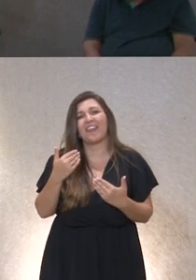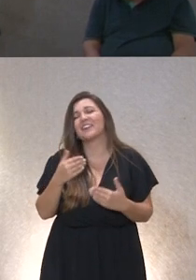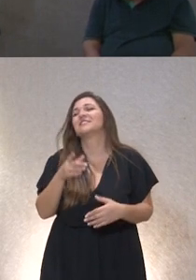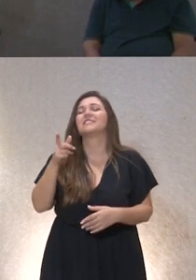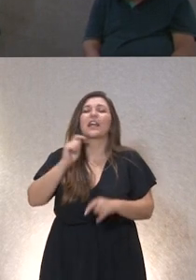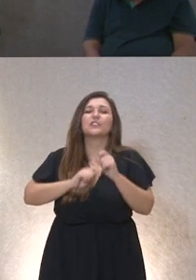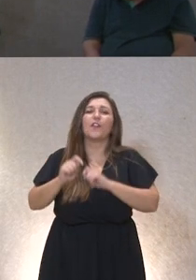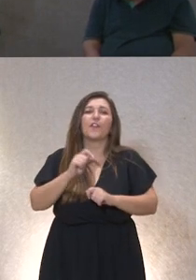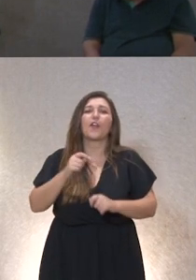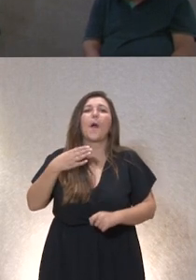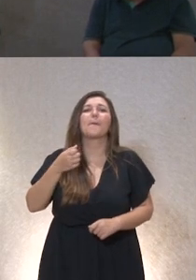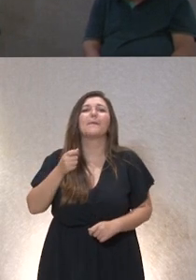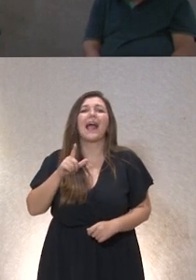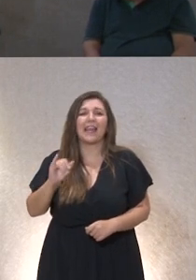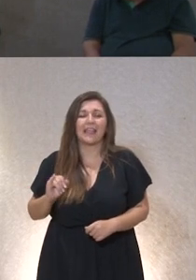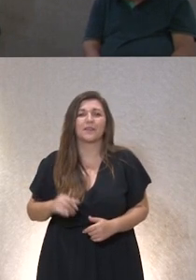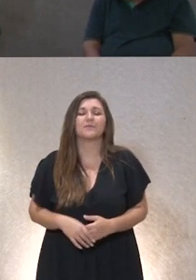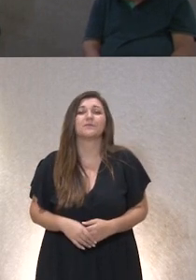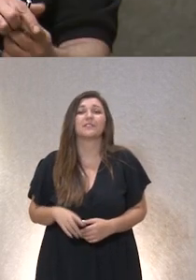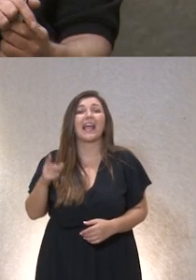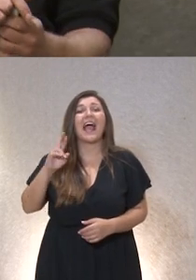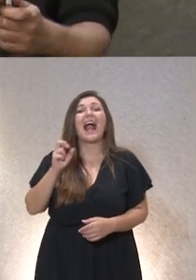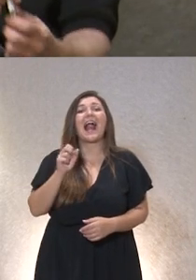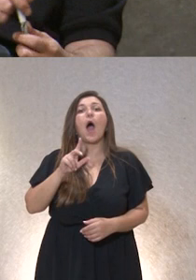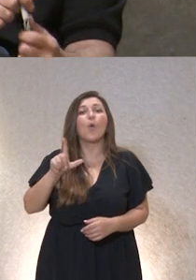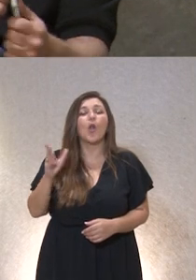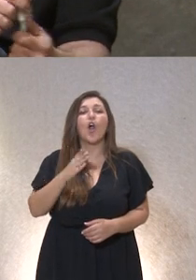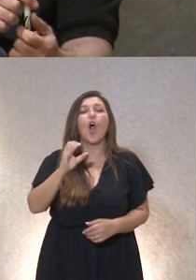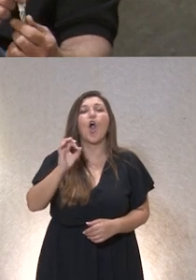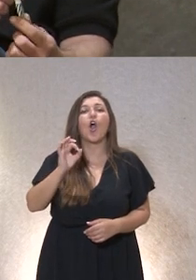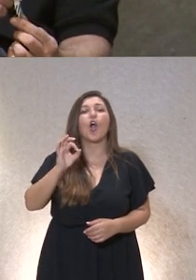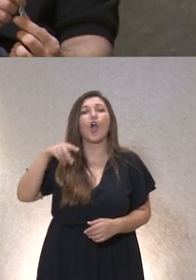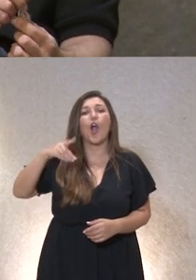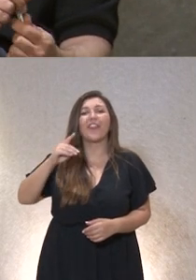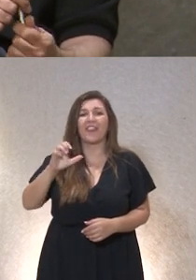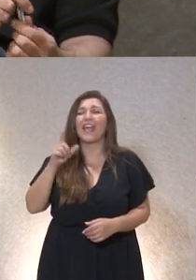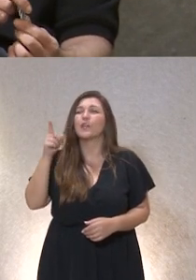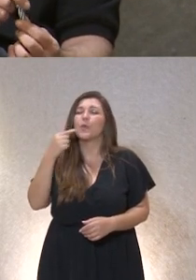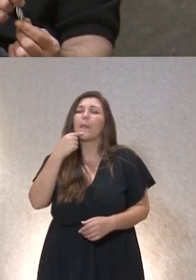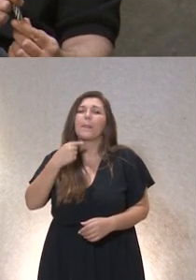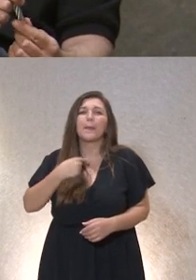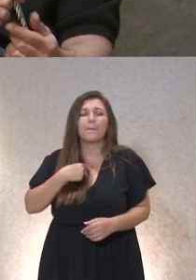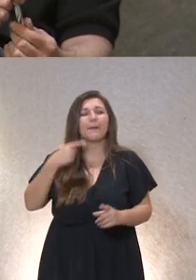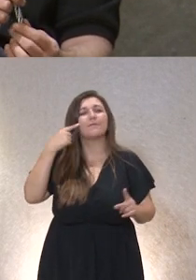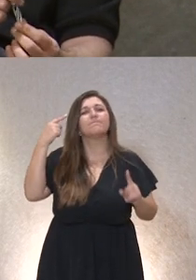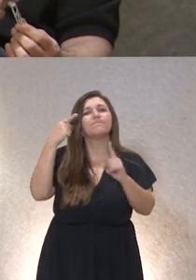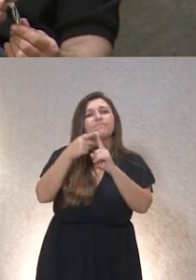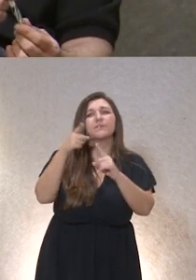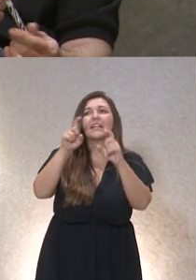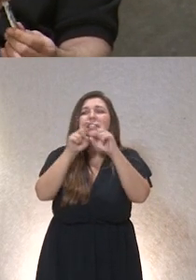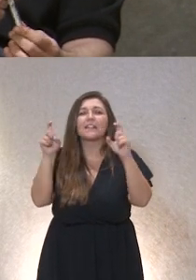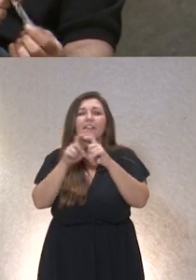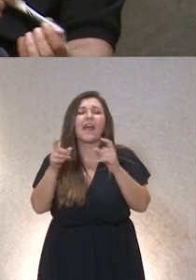vale este caso con raúl raúl conde podrías raúl describirnos brevemente la misión de la entidad que servicios